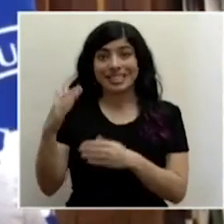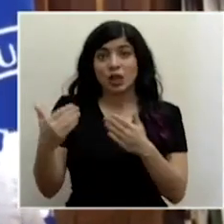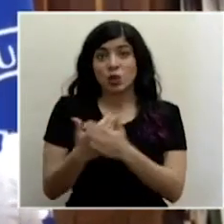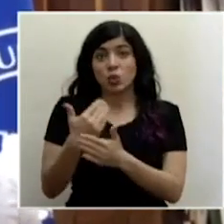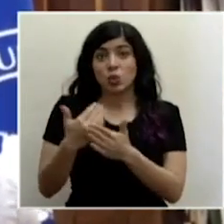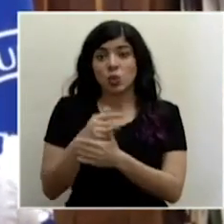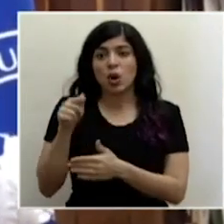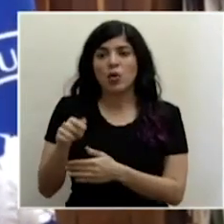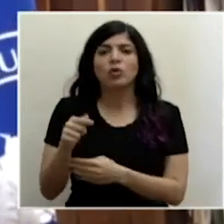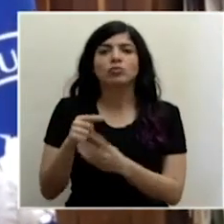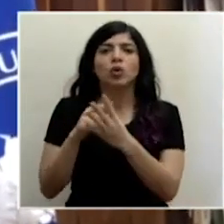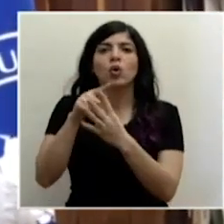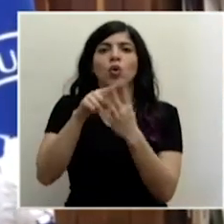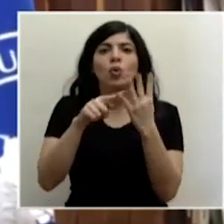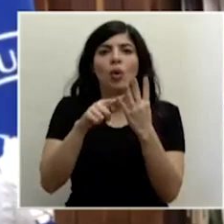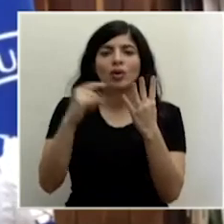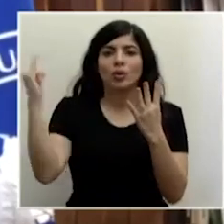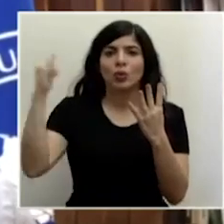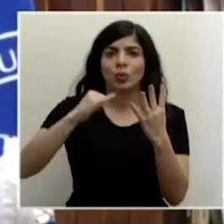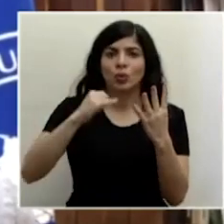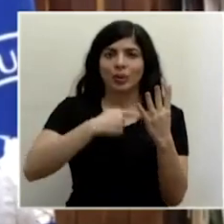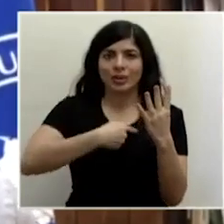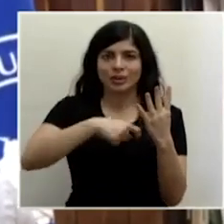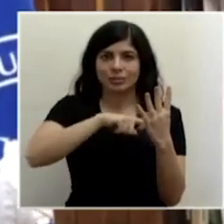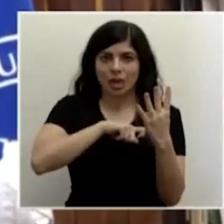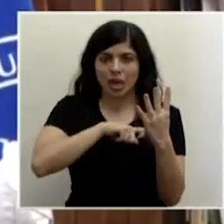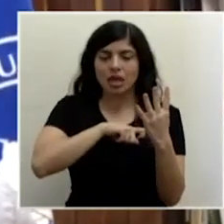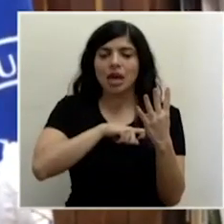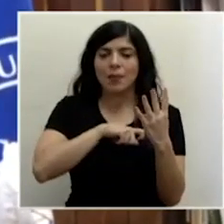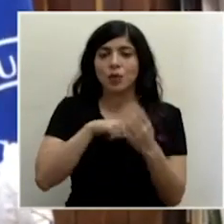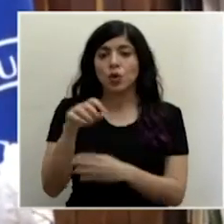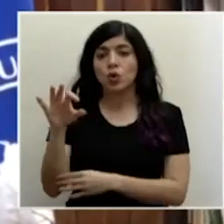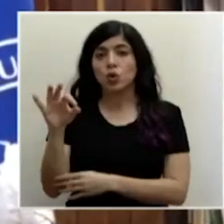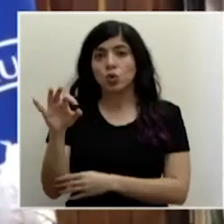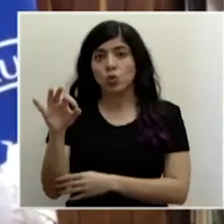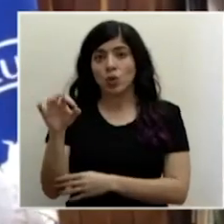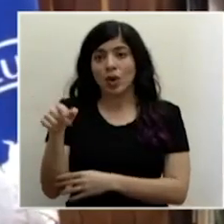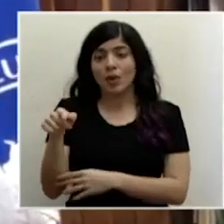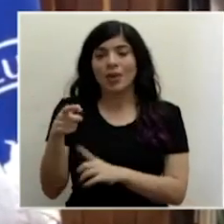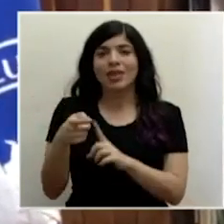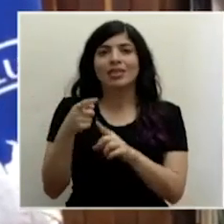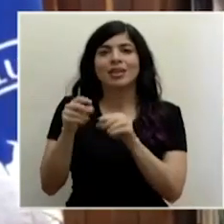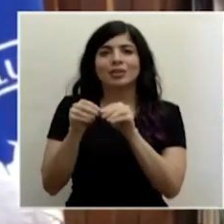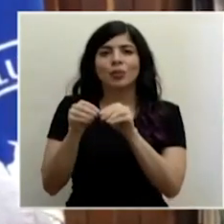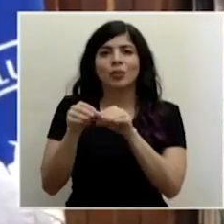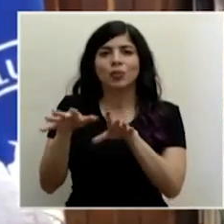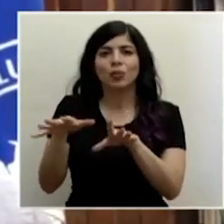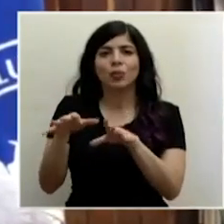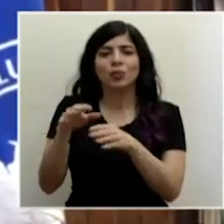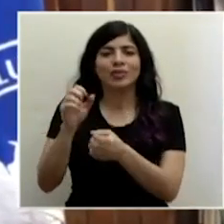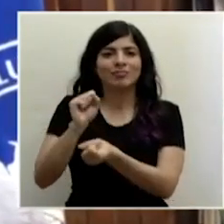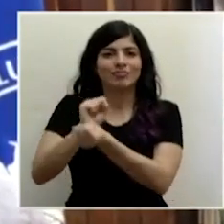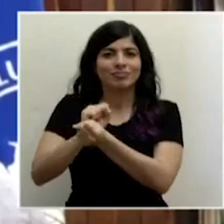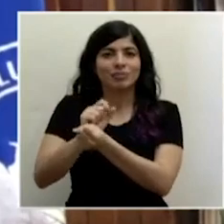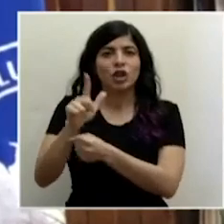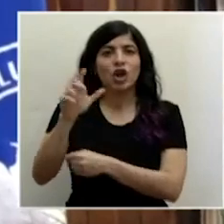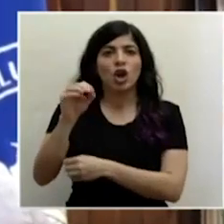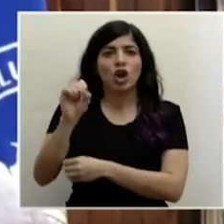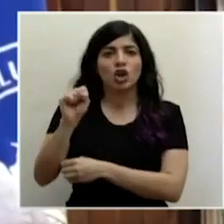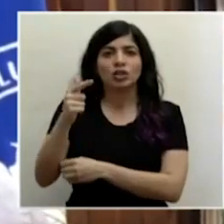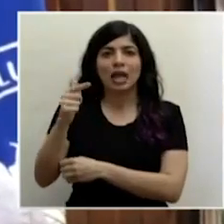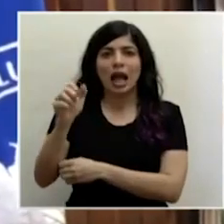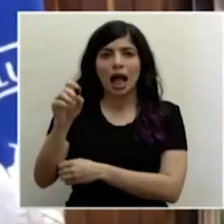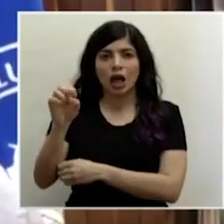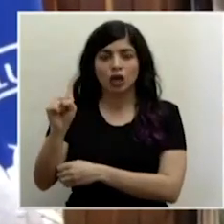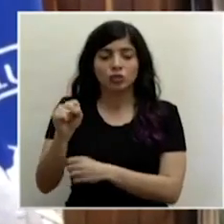corresponde con cuatro que regresaron en el vuelo de España. Tenemos nueve que son del brote en el centro de aprehensión de los lagos, uno